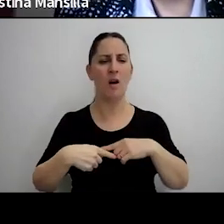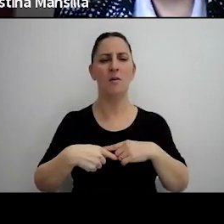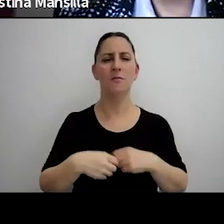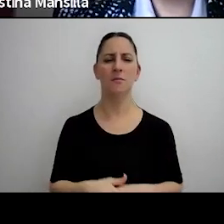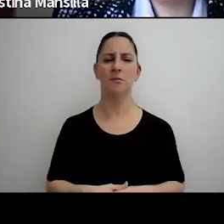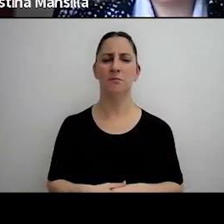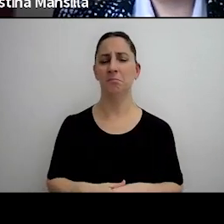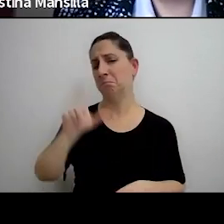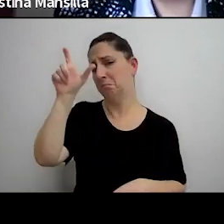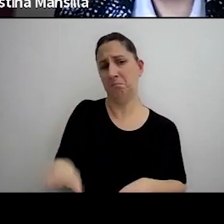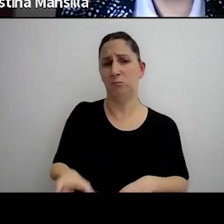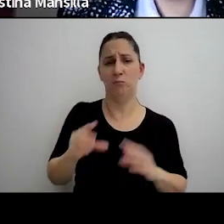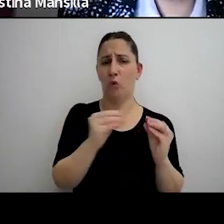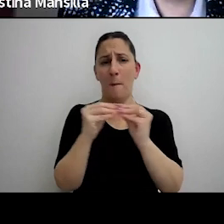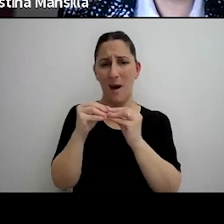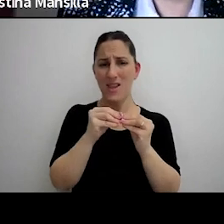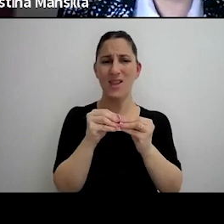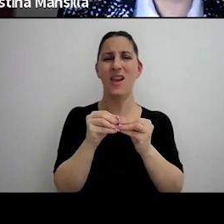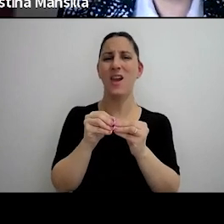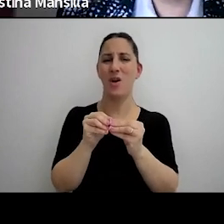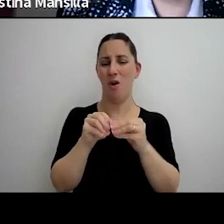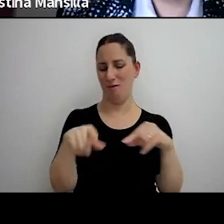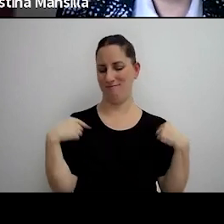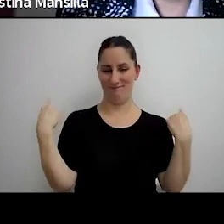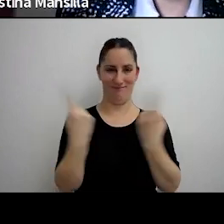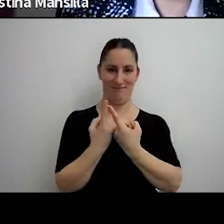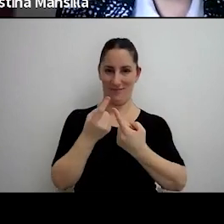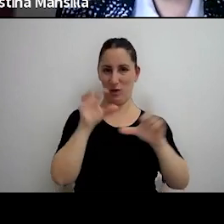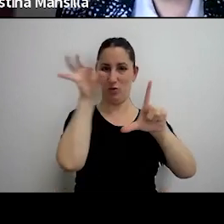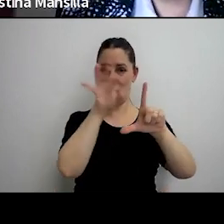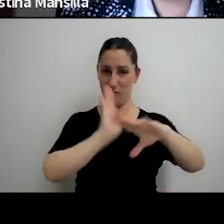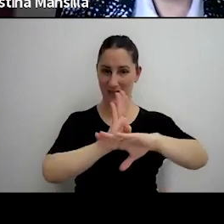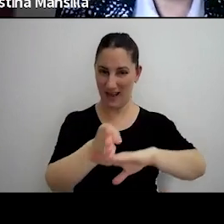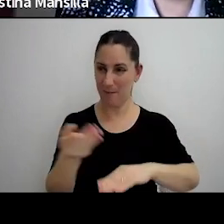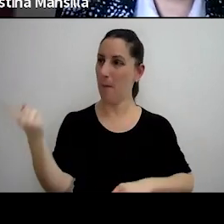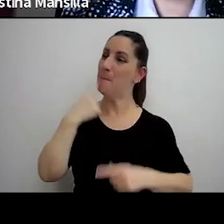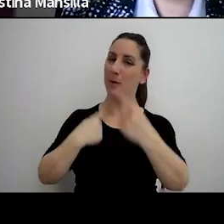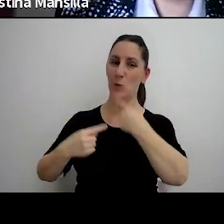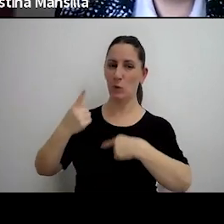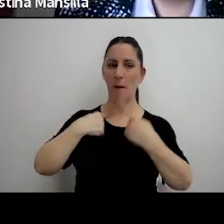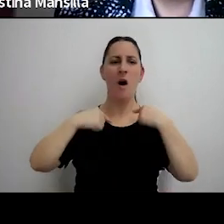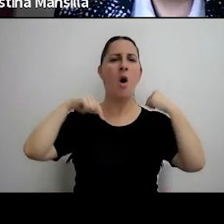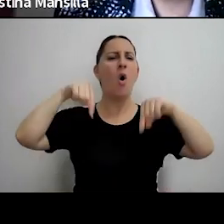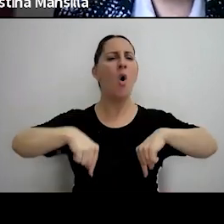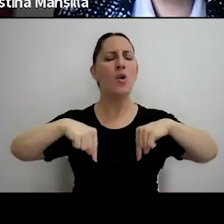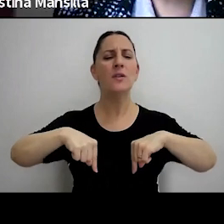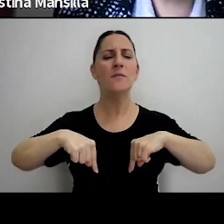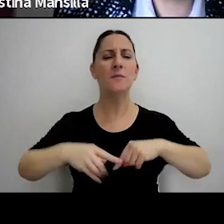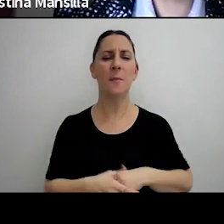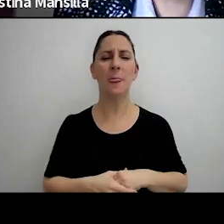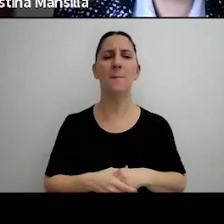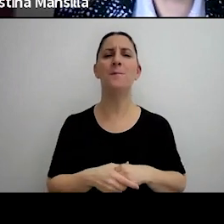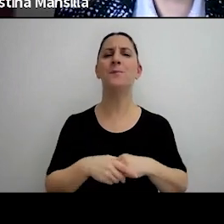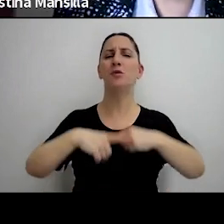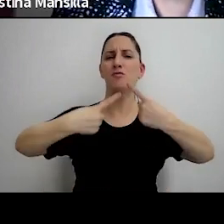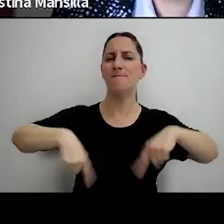un compañero antes de entrar a la sala, estábamos conversando, ¿qué sucede hoy con el costo